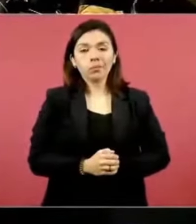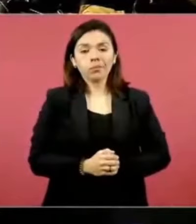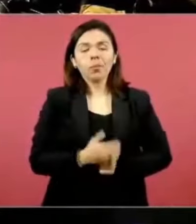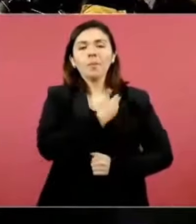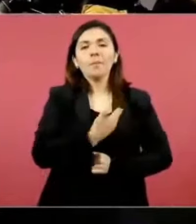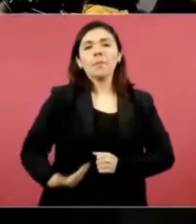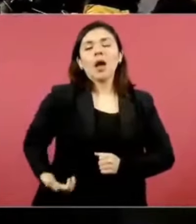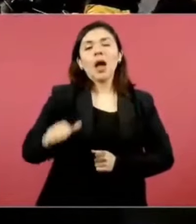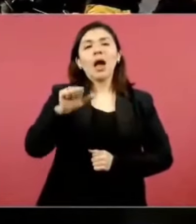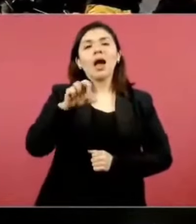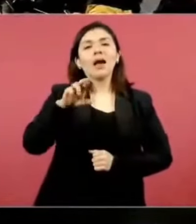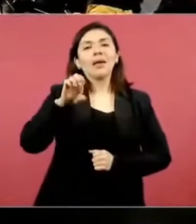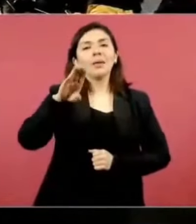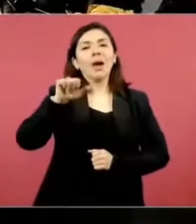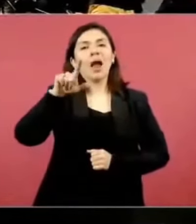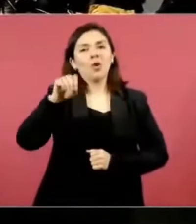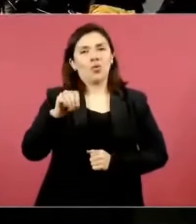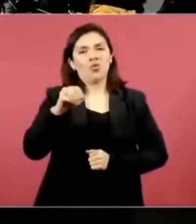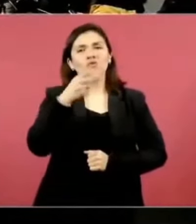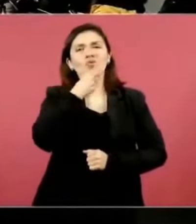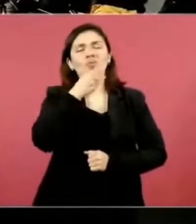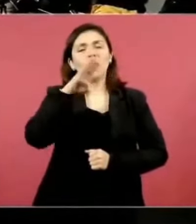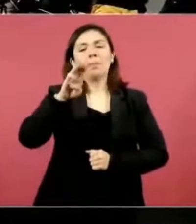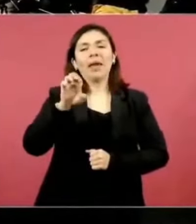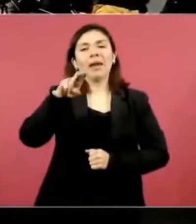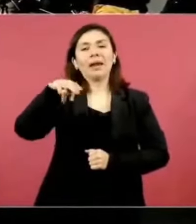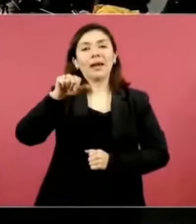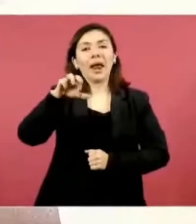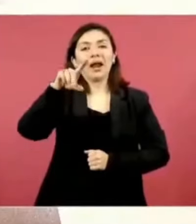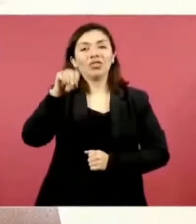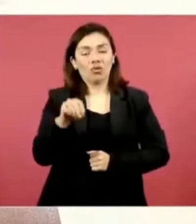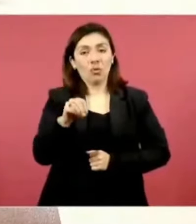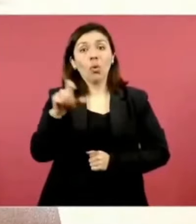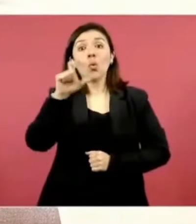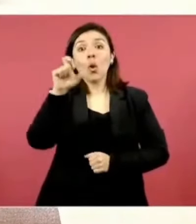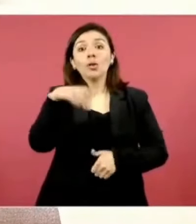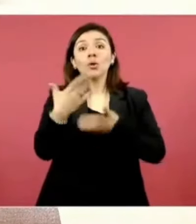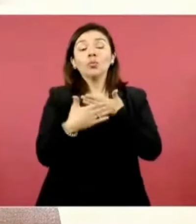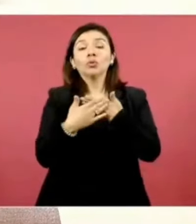Arevalo Bernardo Arevalo que va a ser el día 14